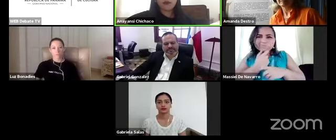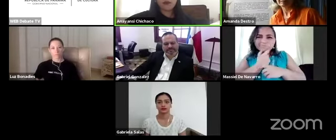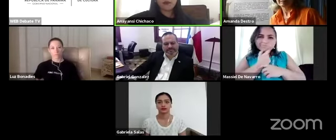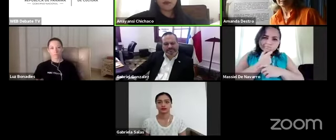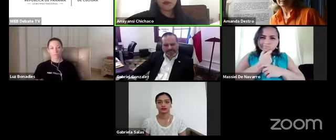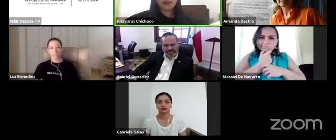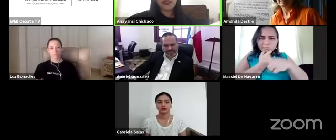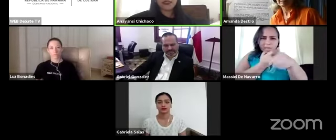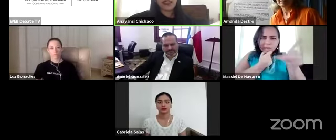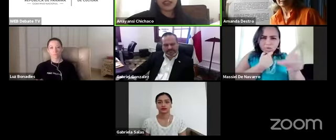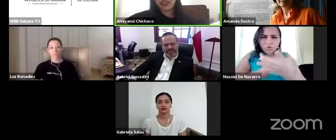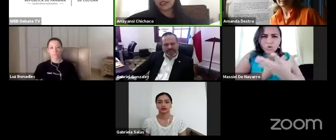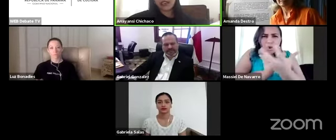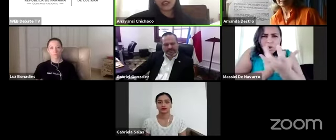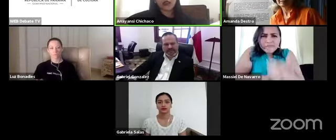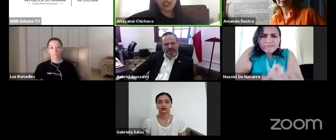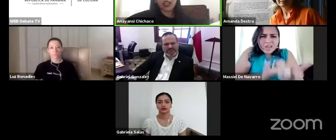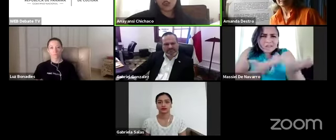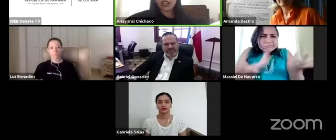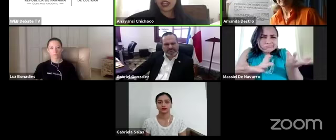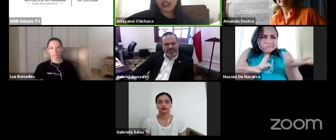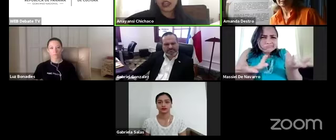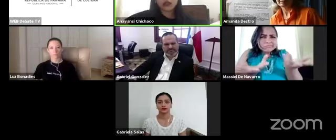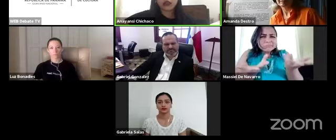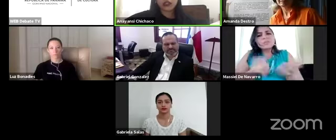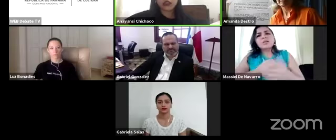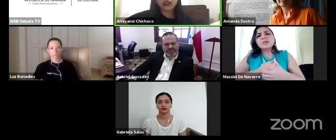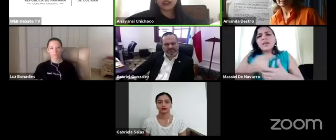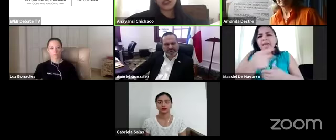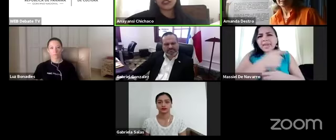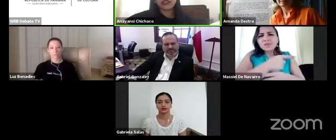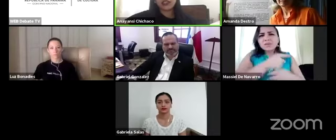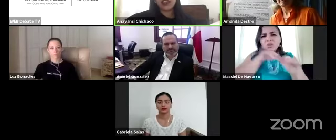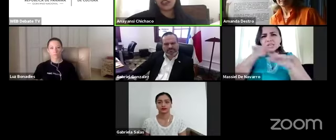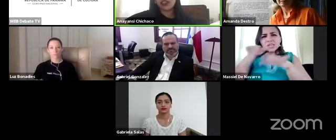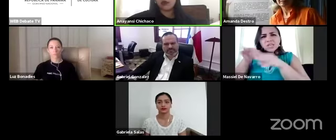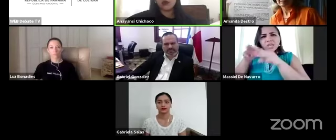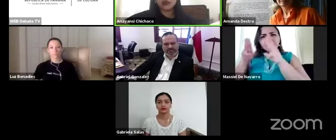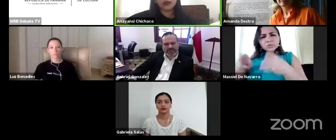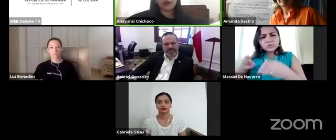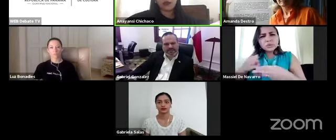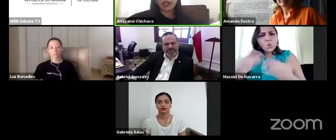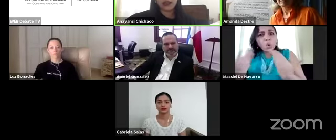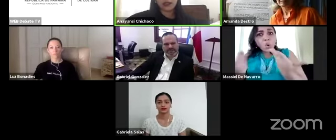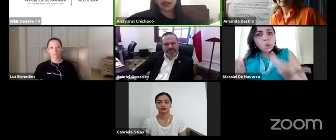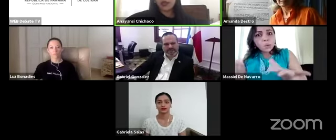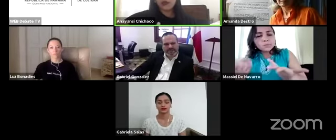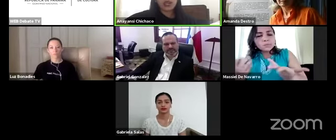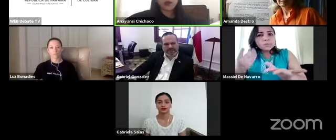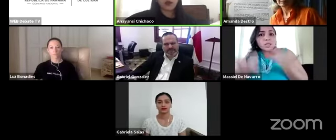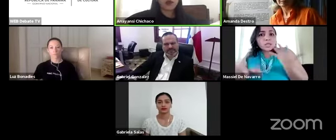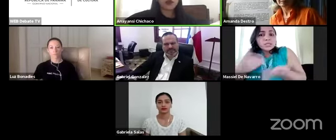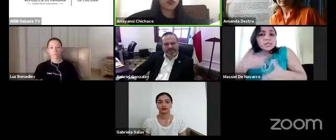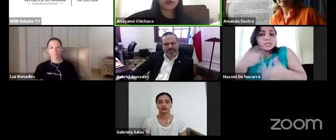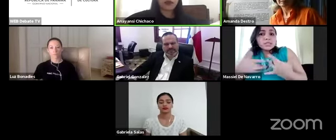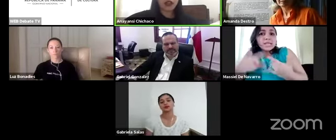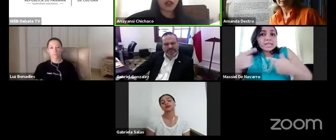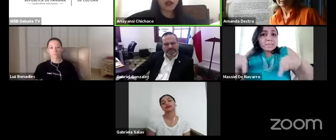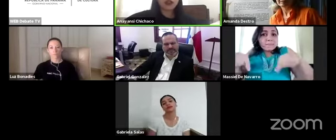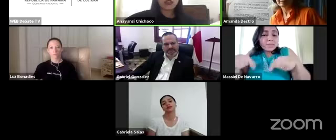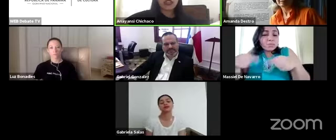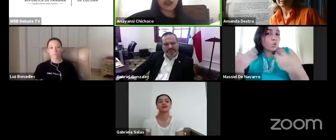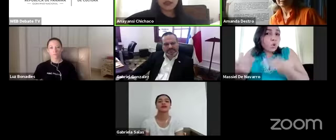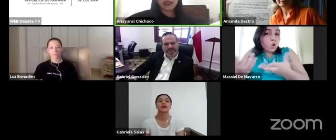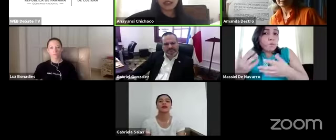hacer que ellos quieran ir a nuestros centros sin sentirse en algún tipo de amenaza por ejemplo cómo los